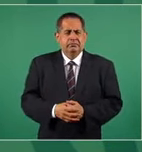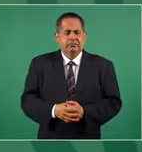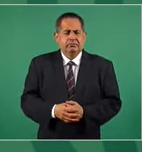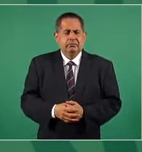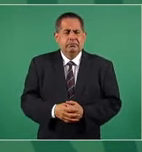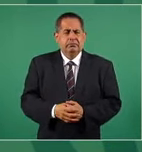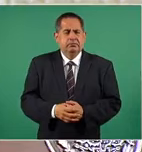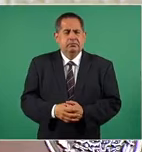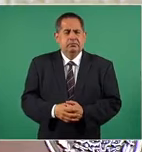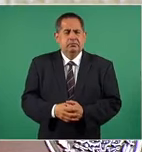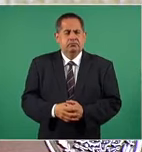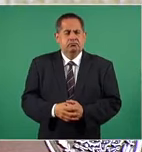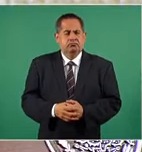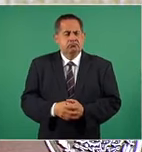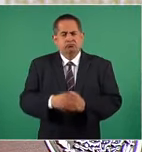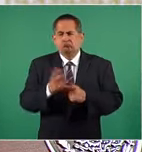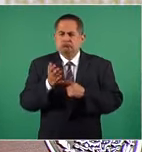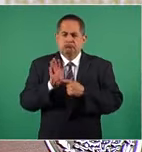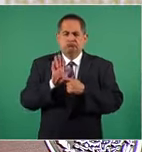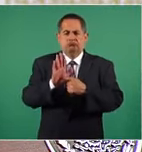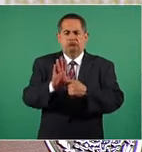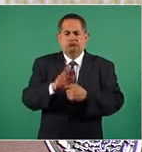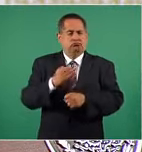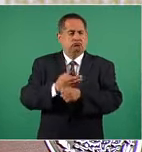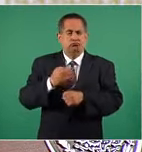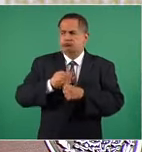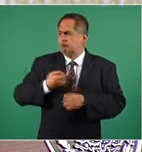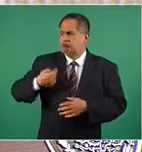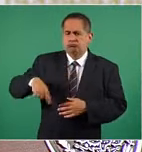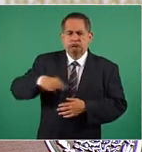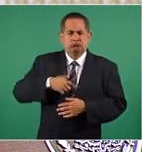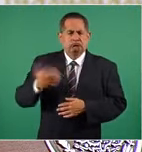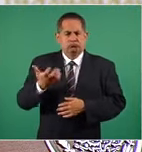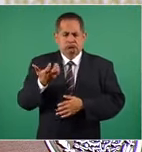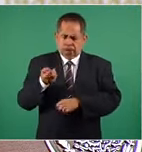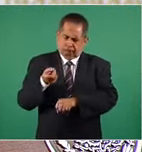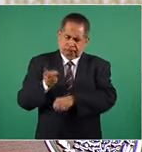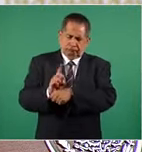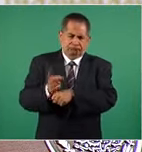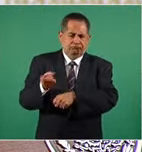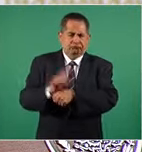La ejemplifica en lo que hacemos todos los días.